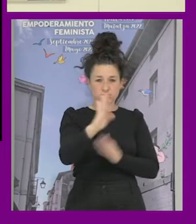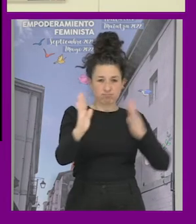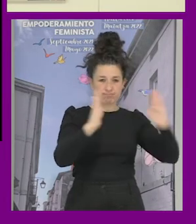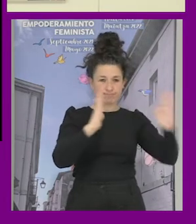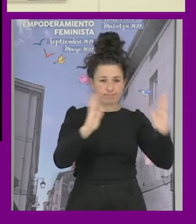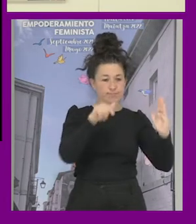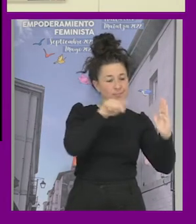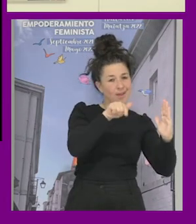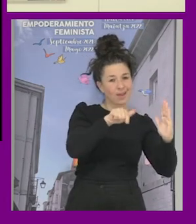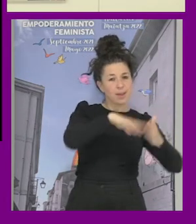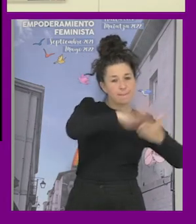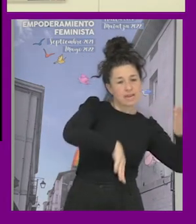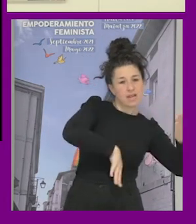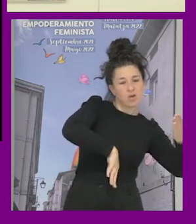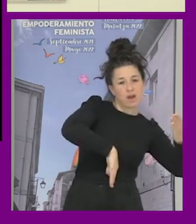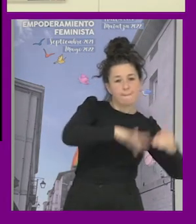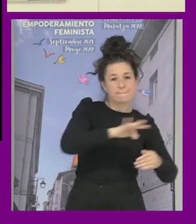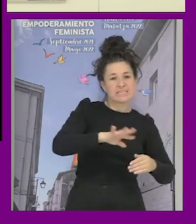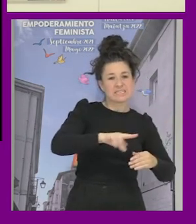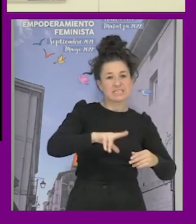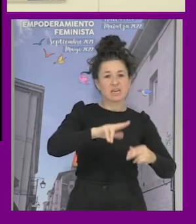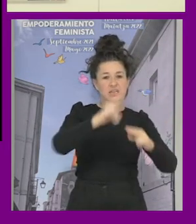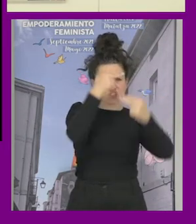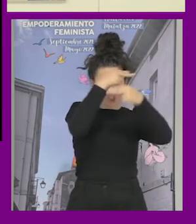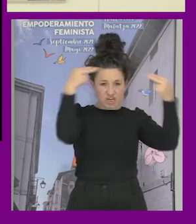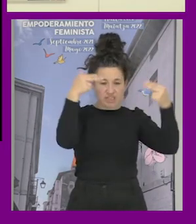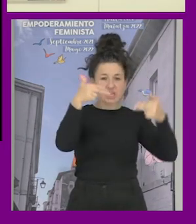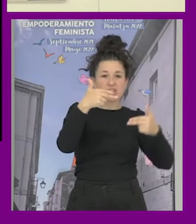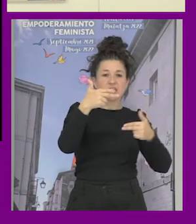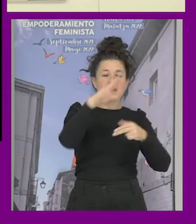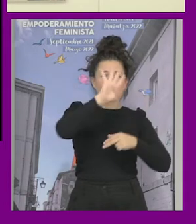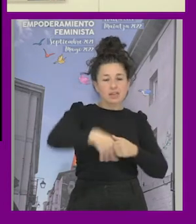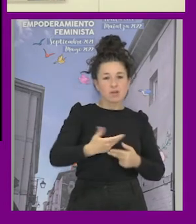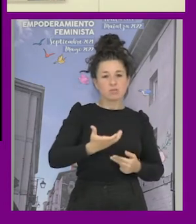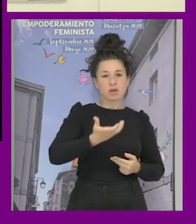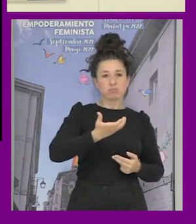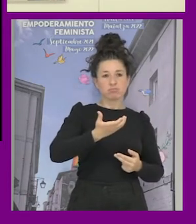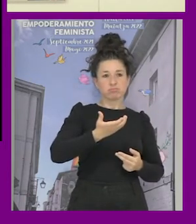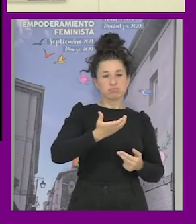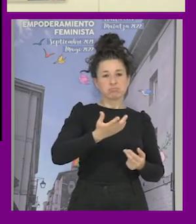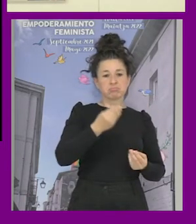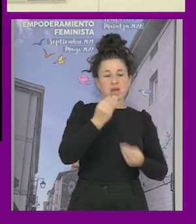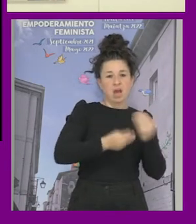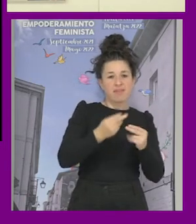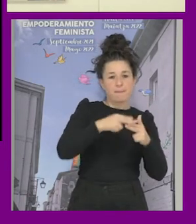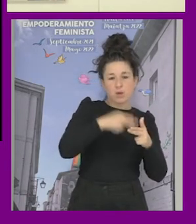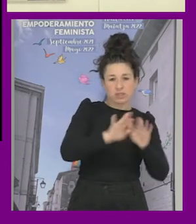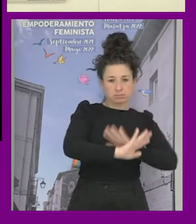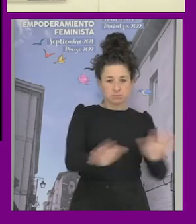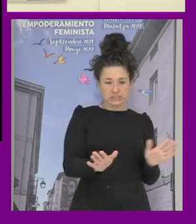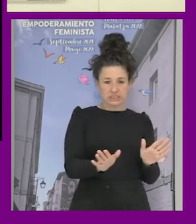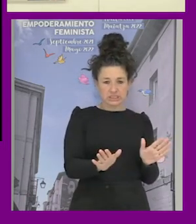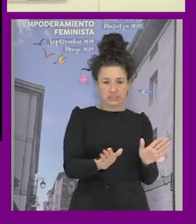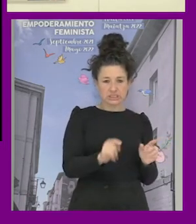el ayuntamiento de barcelona y la generalitat de cataluña es quien hace estas políticas son políticas que se entiende en aquel momento damos por hecho que es